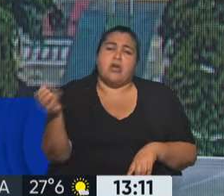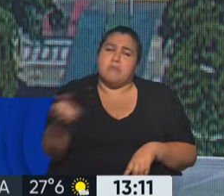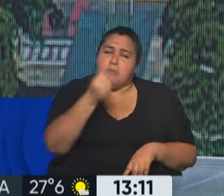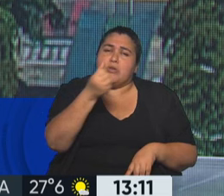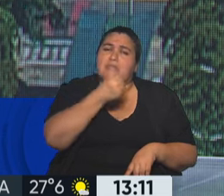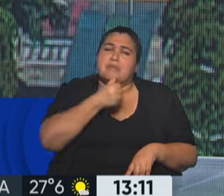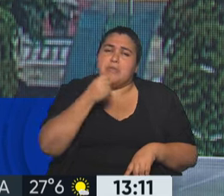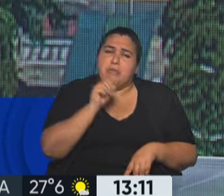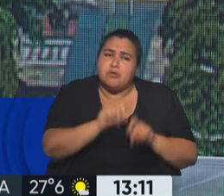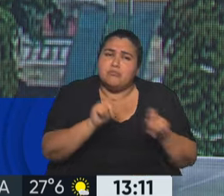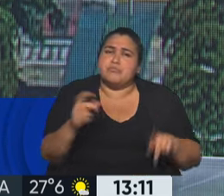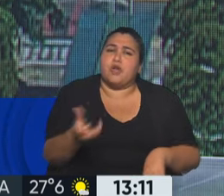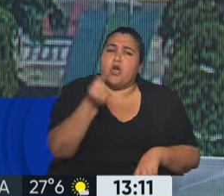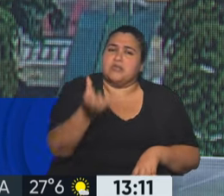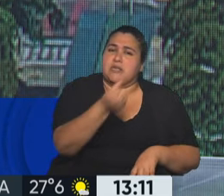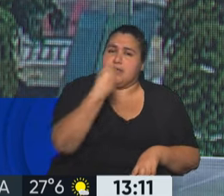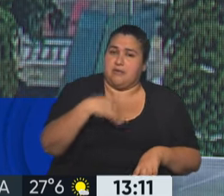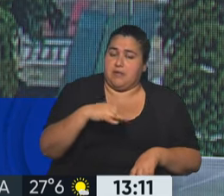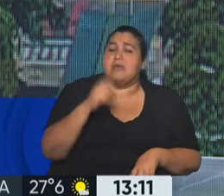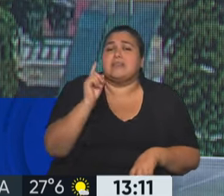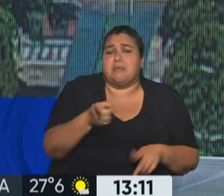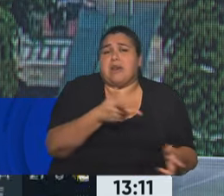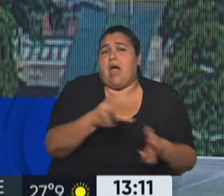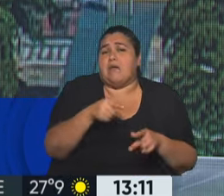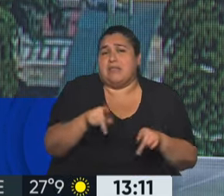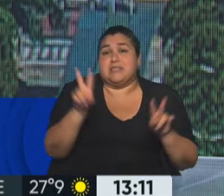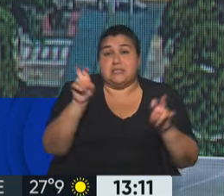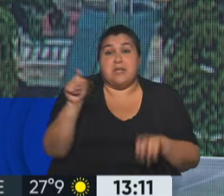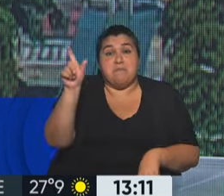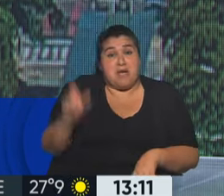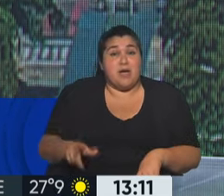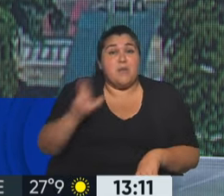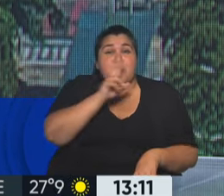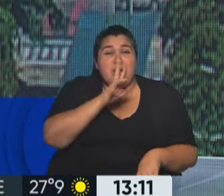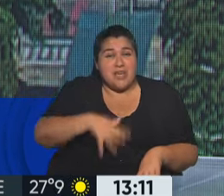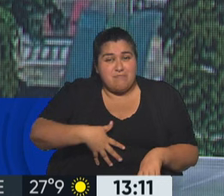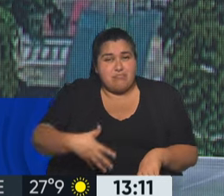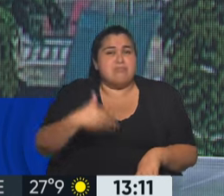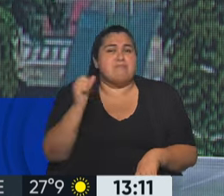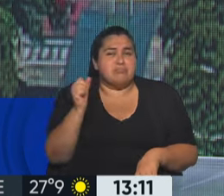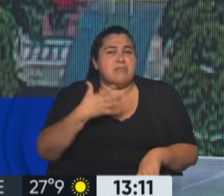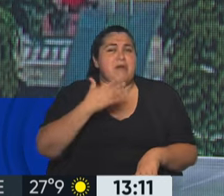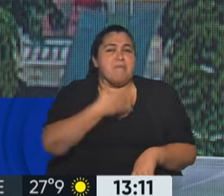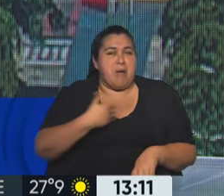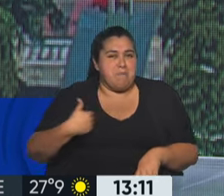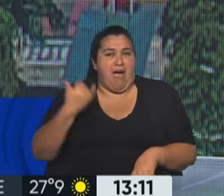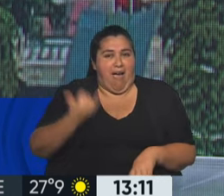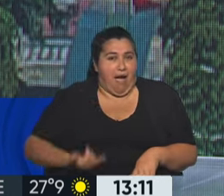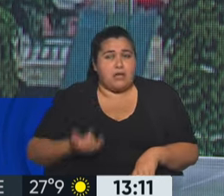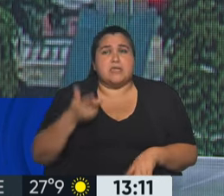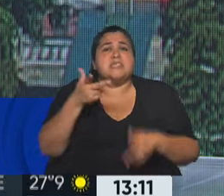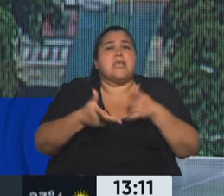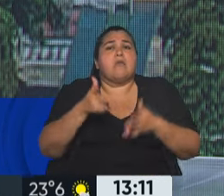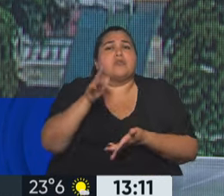medicamentos. Importante hablar también de estos temas. Carolina nos decía que era mamá y ella me decía, es un tema tabú, no se habla de la maternidad